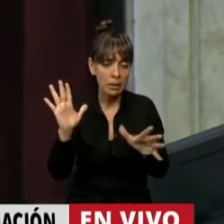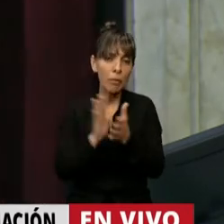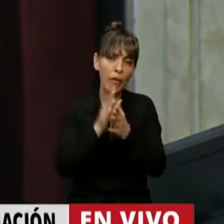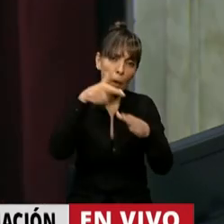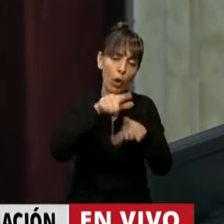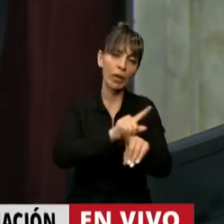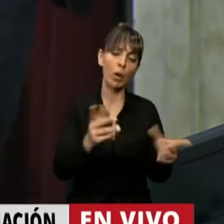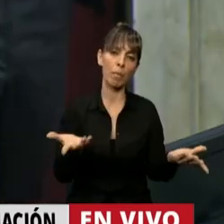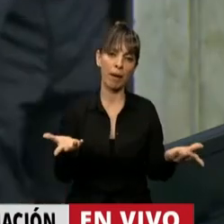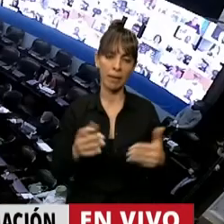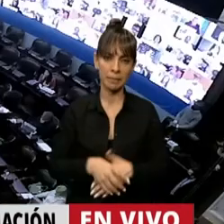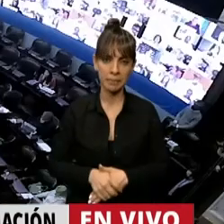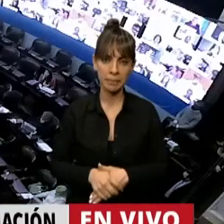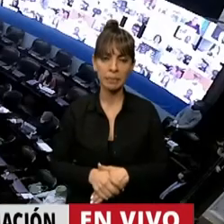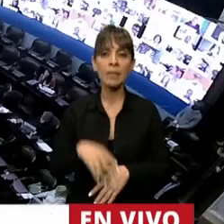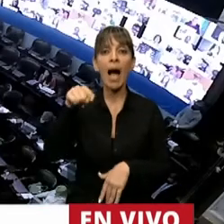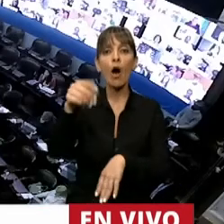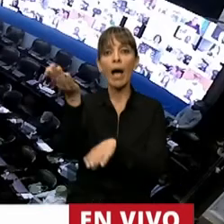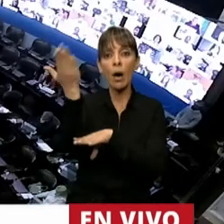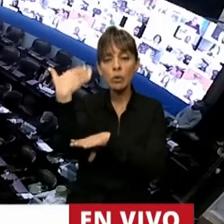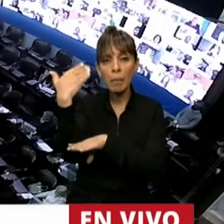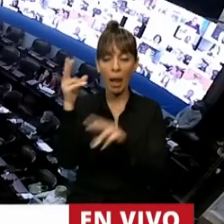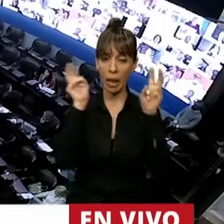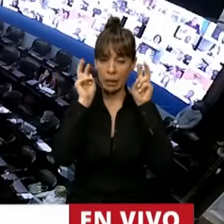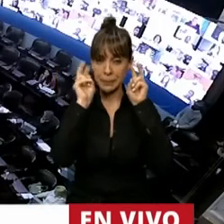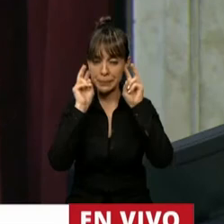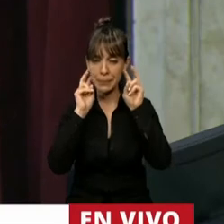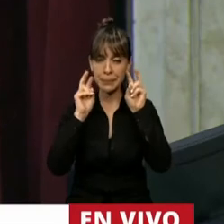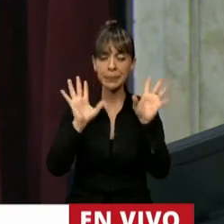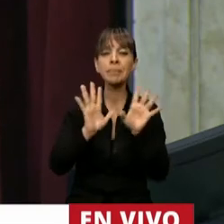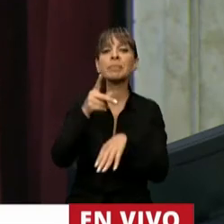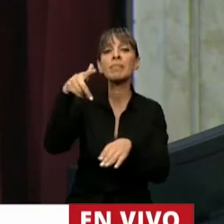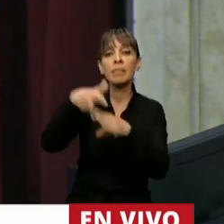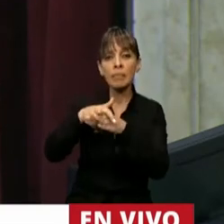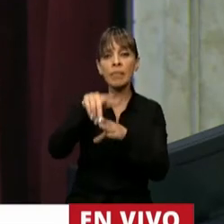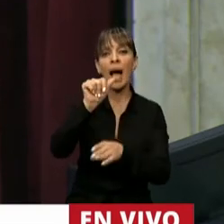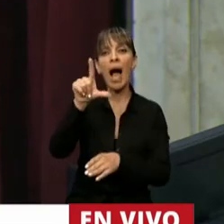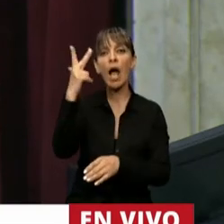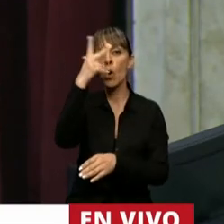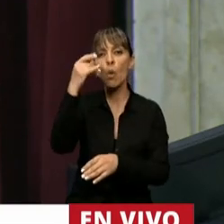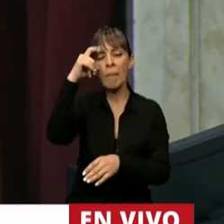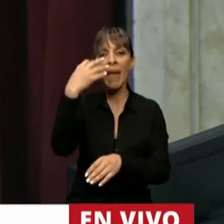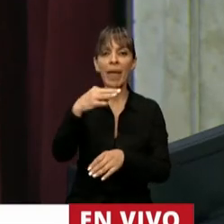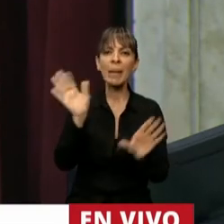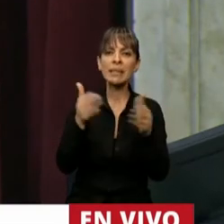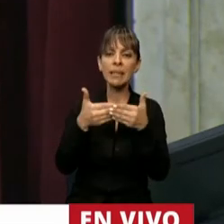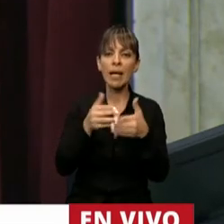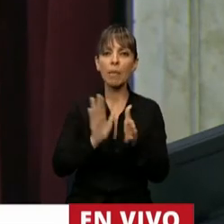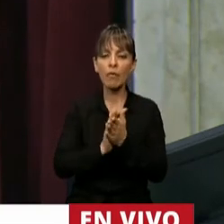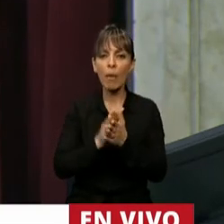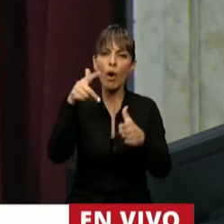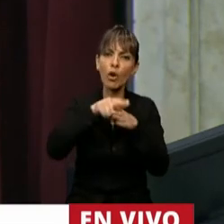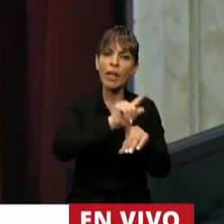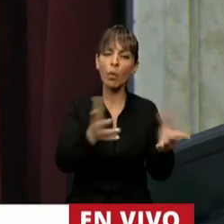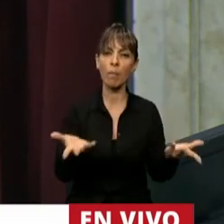para que no interrumpa. En el uso de la palabra, el diputado Karima Lómez en el cierre. No interrumpo.